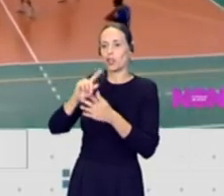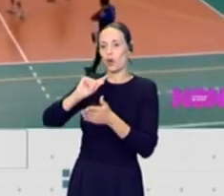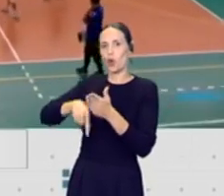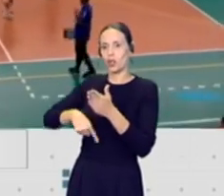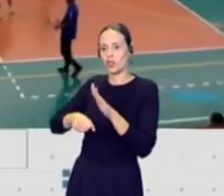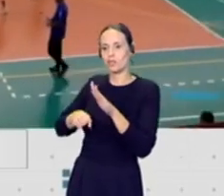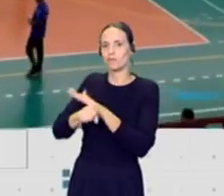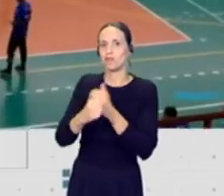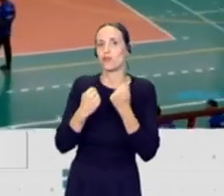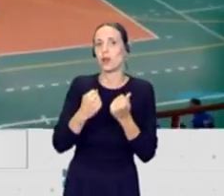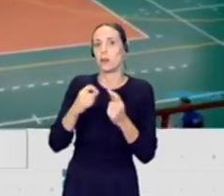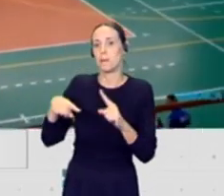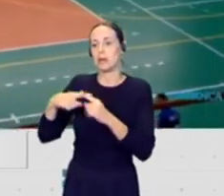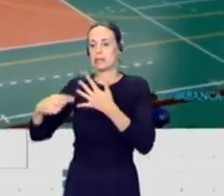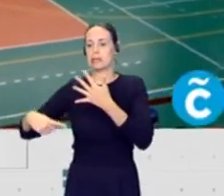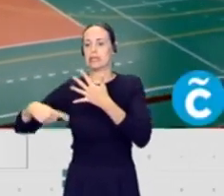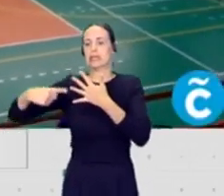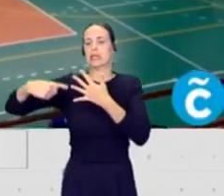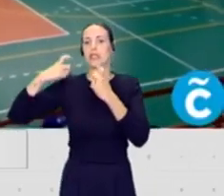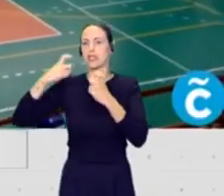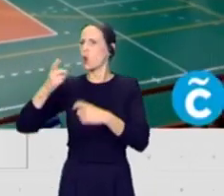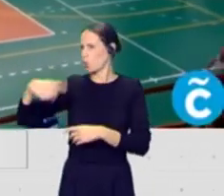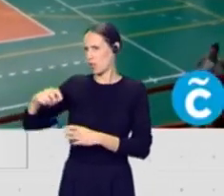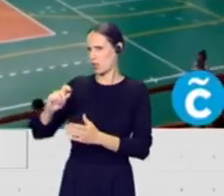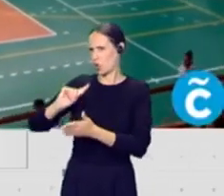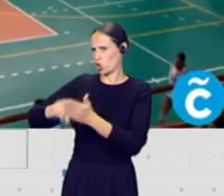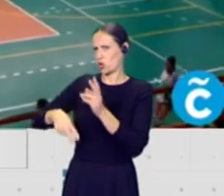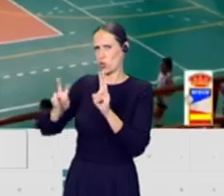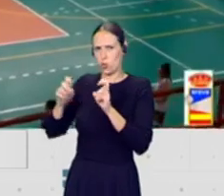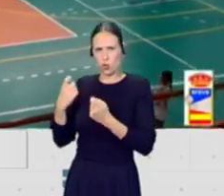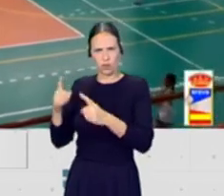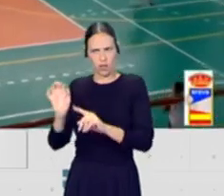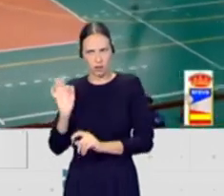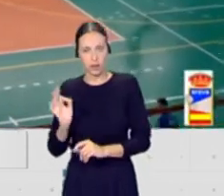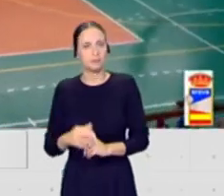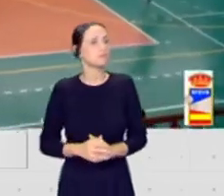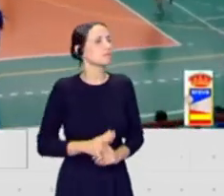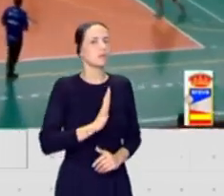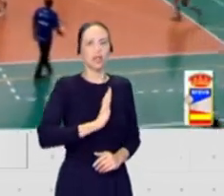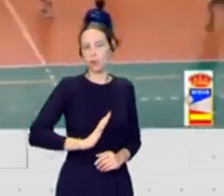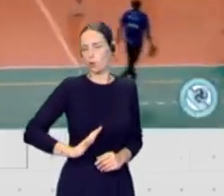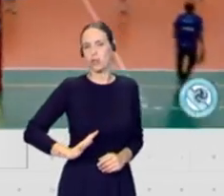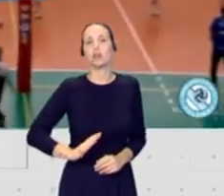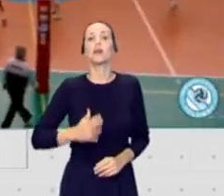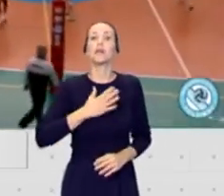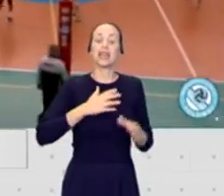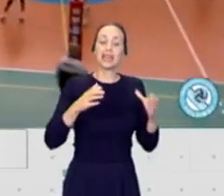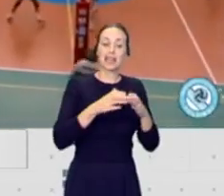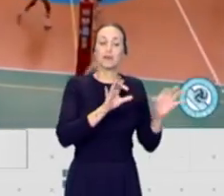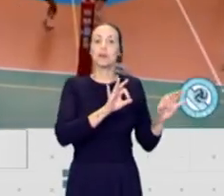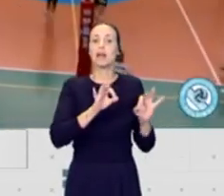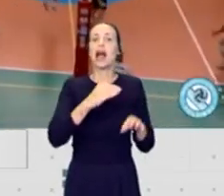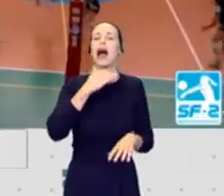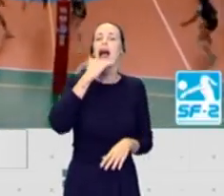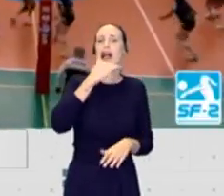falta refuerzo en este momento, no? De momento no. Hemos hecho, en la preparación del equipo, si es verdad que este año hemos hecho algún